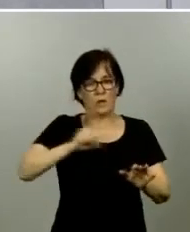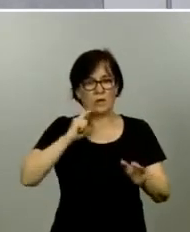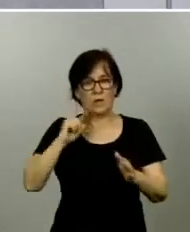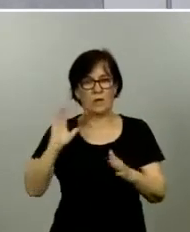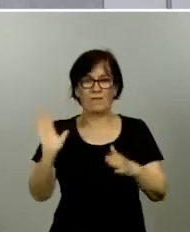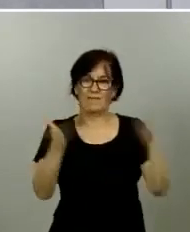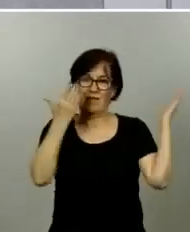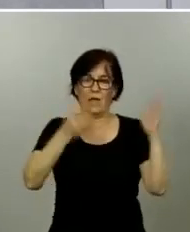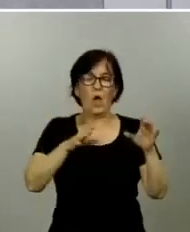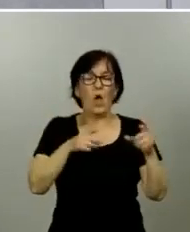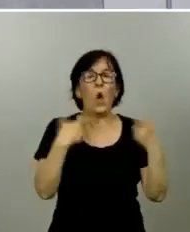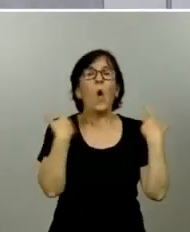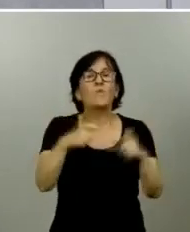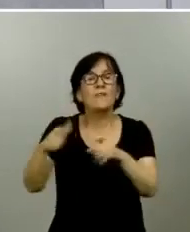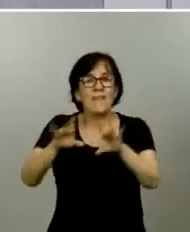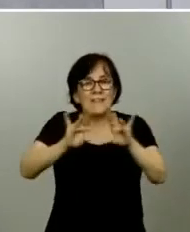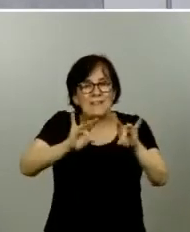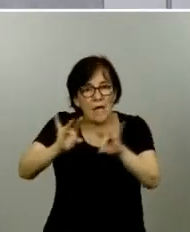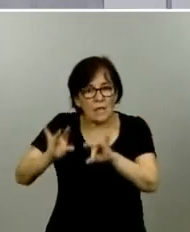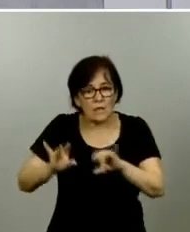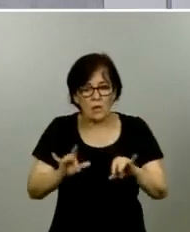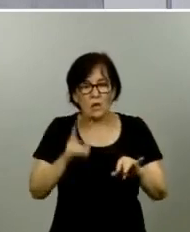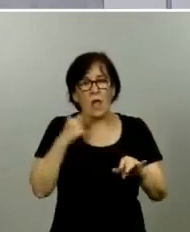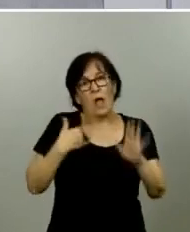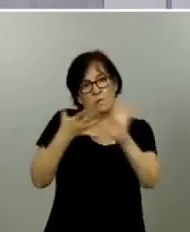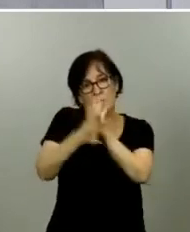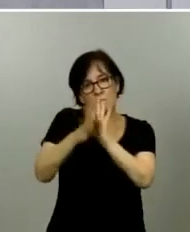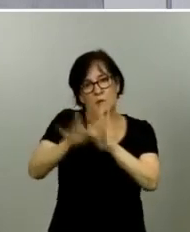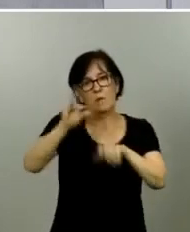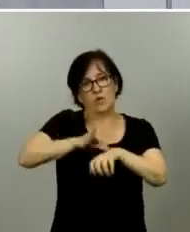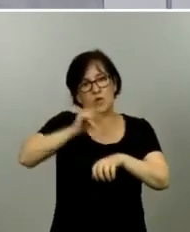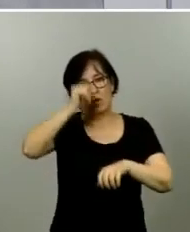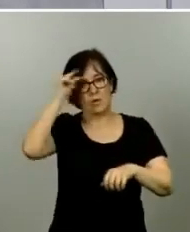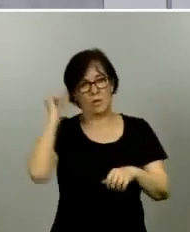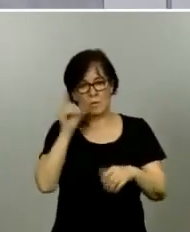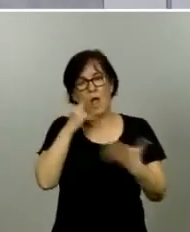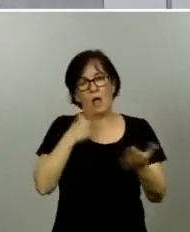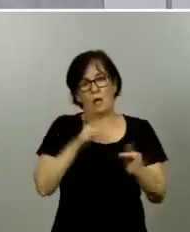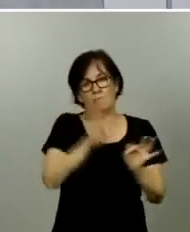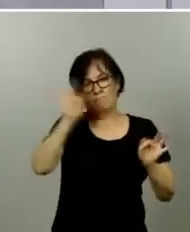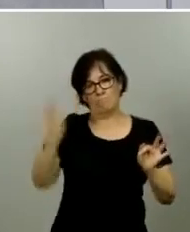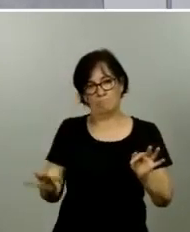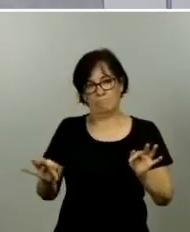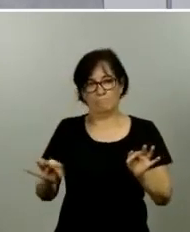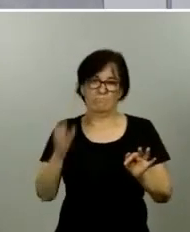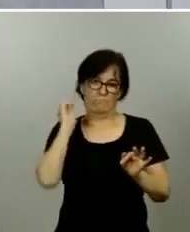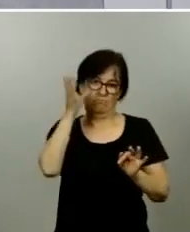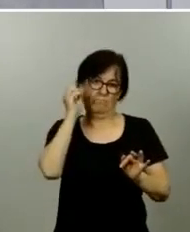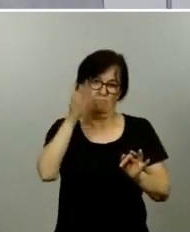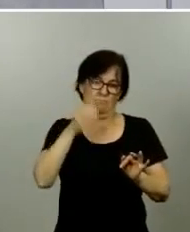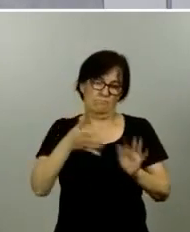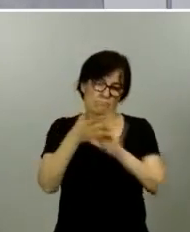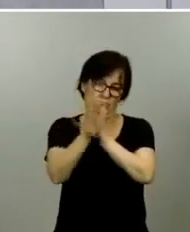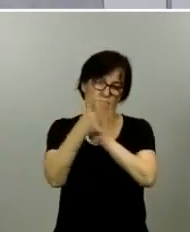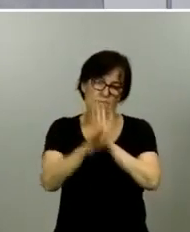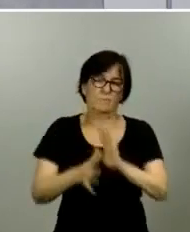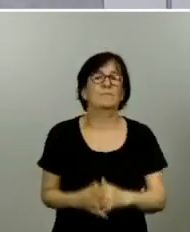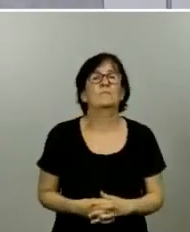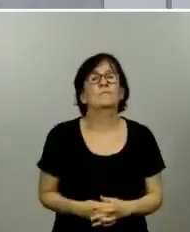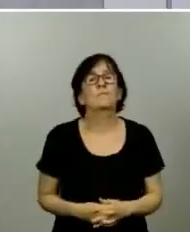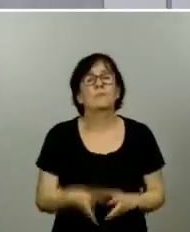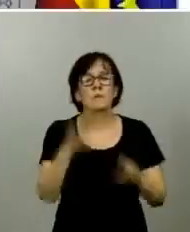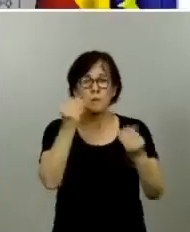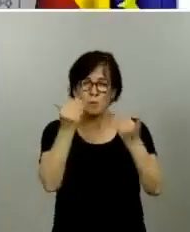territoriales, que les va a comentar el doctor Simón, a quien cedo ahora mismo el uso de la palabra. Muchas gracias, ministro.